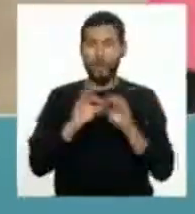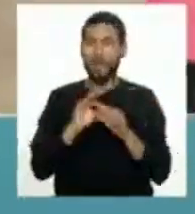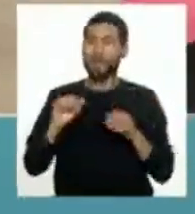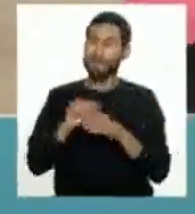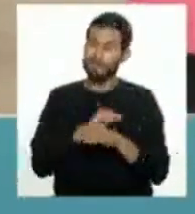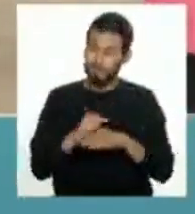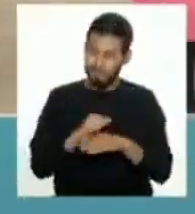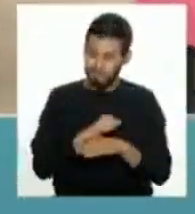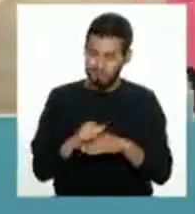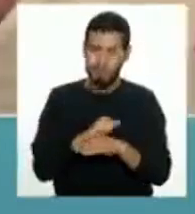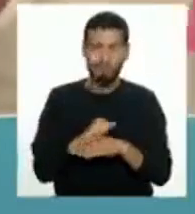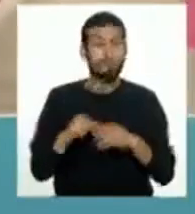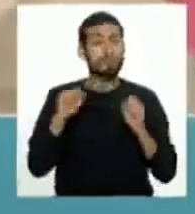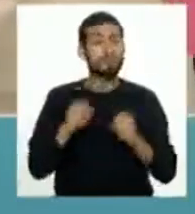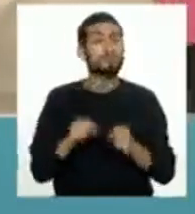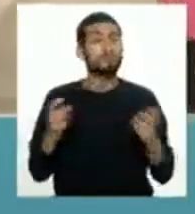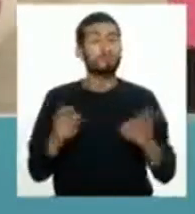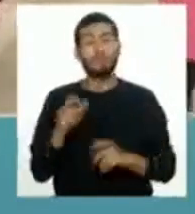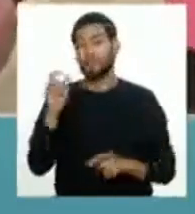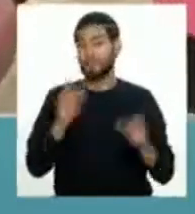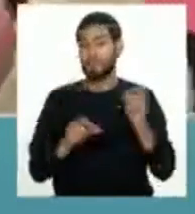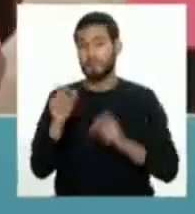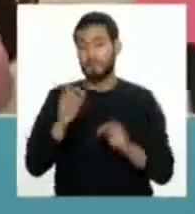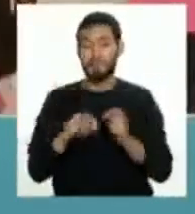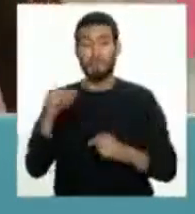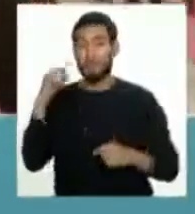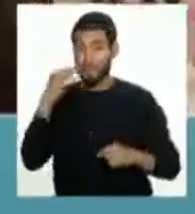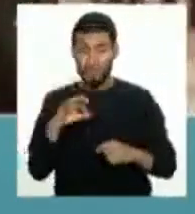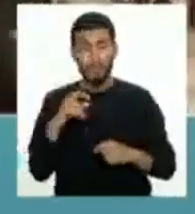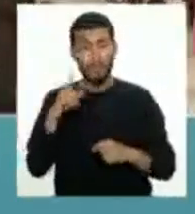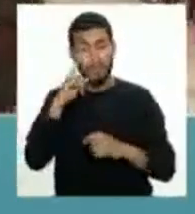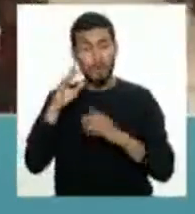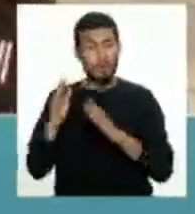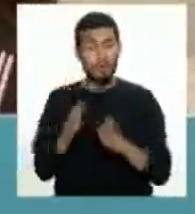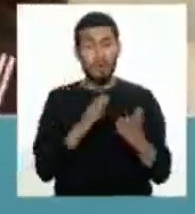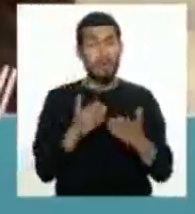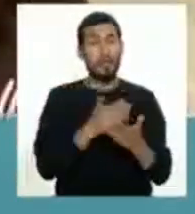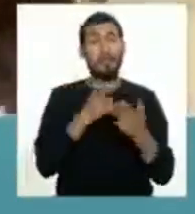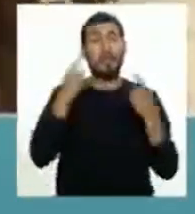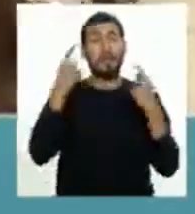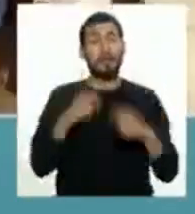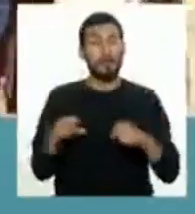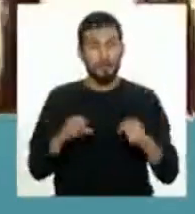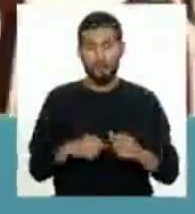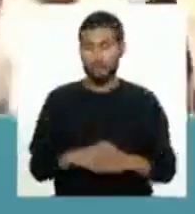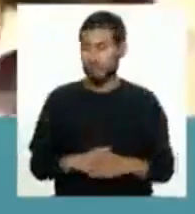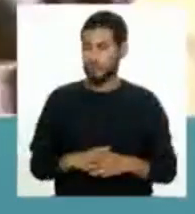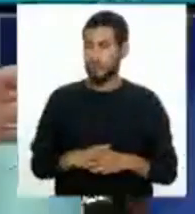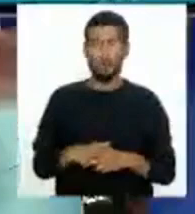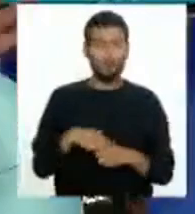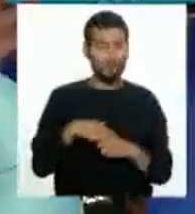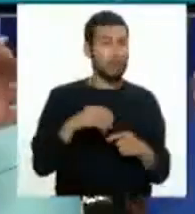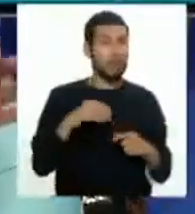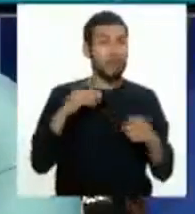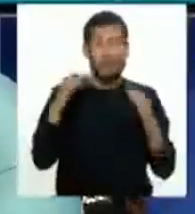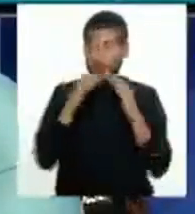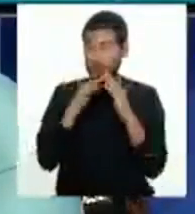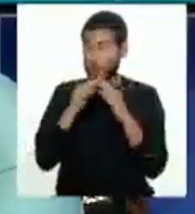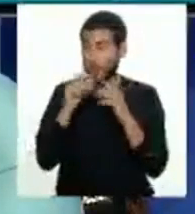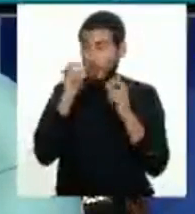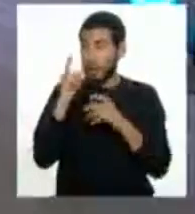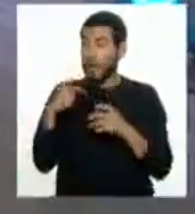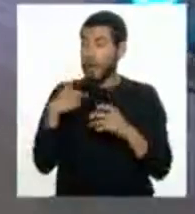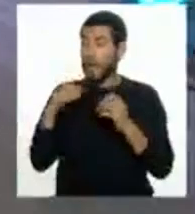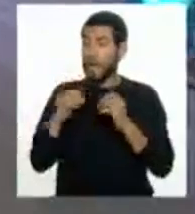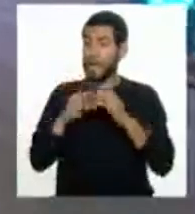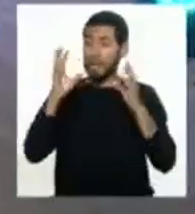hacer los simulacros para que la gente se prepare en el momento en que pueda ocurrir un evento sísmico. ¿Y en la casa? ¿Tú sabes qué hacer si es de día o de noche?